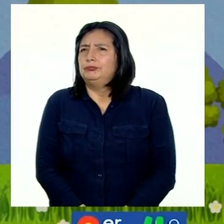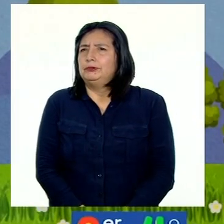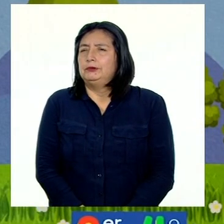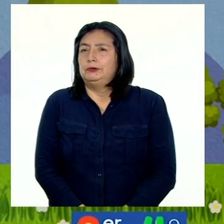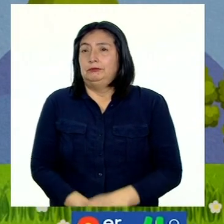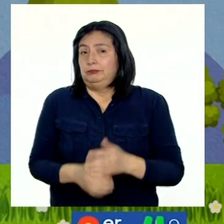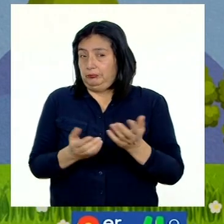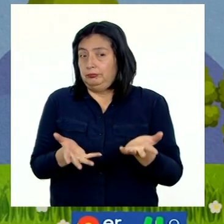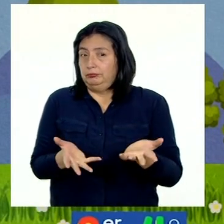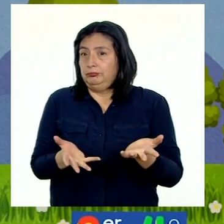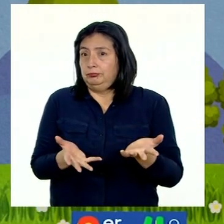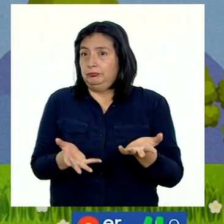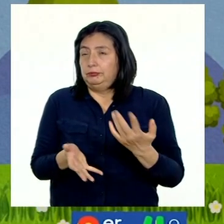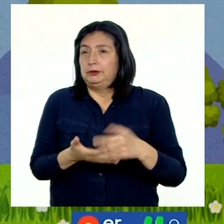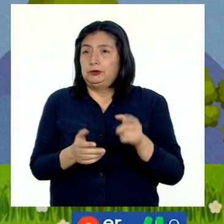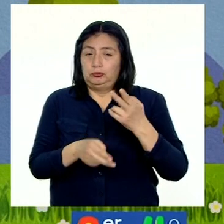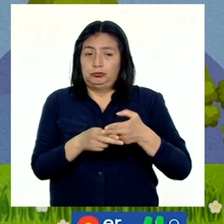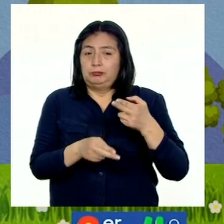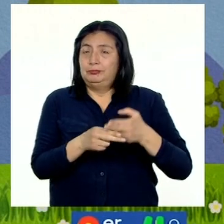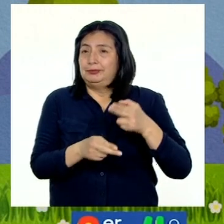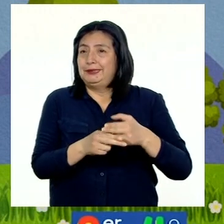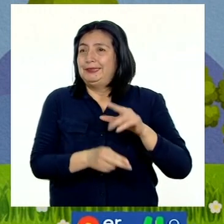¡Esto es un Cantú!